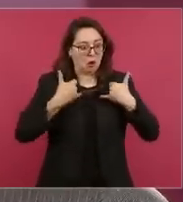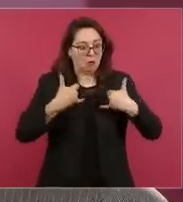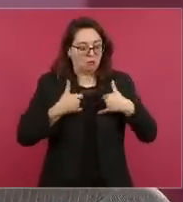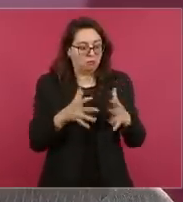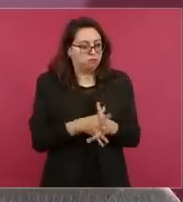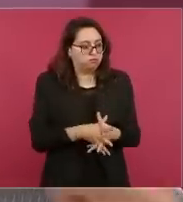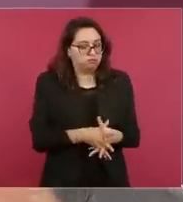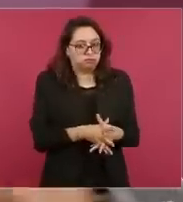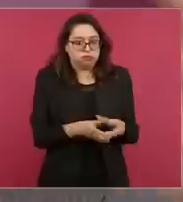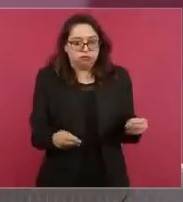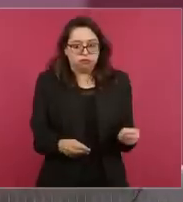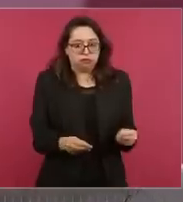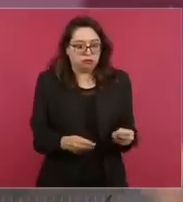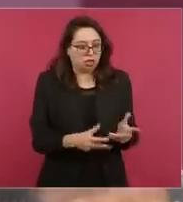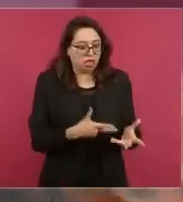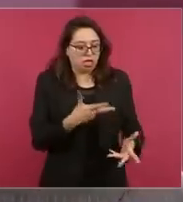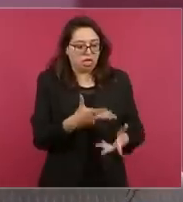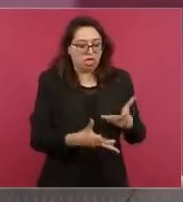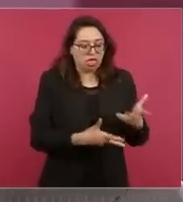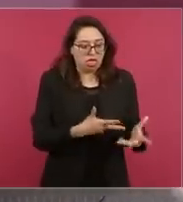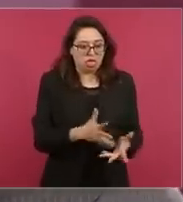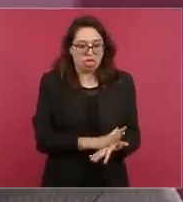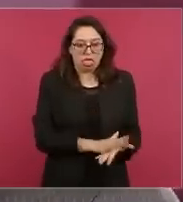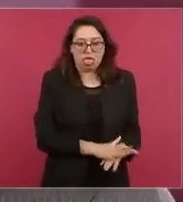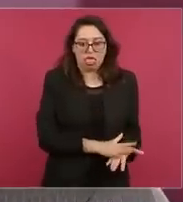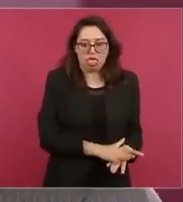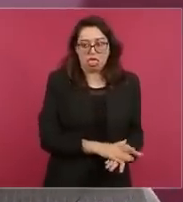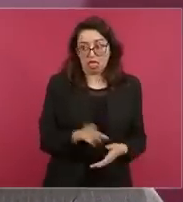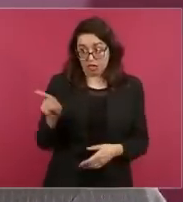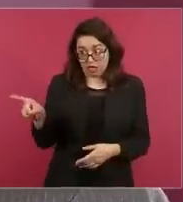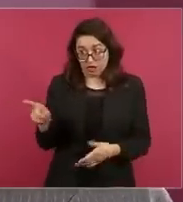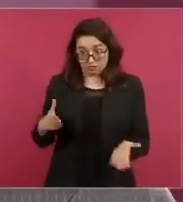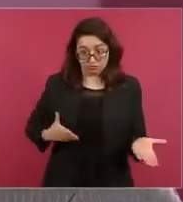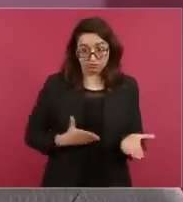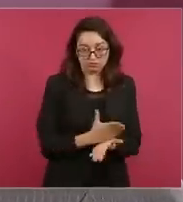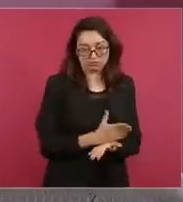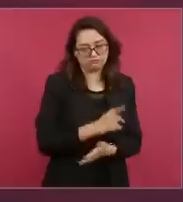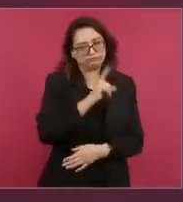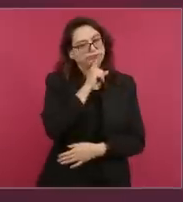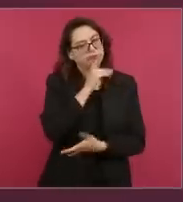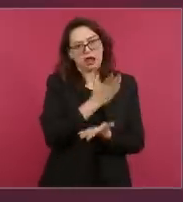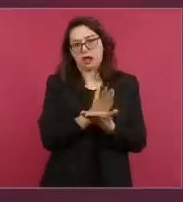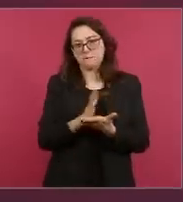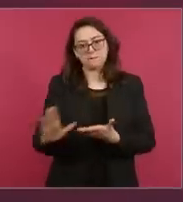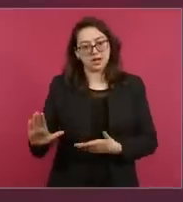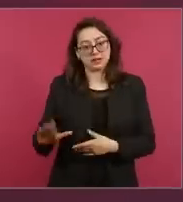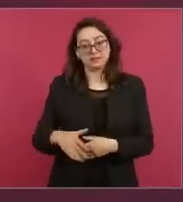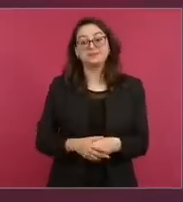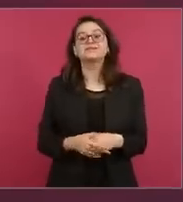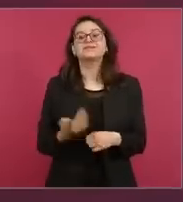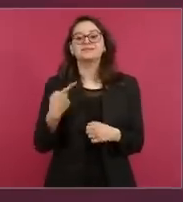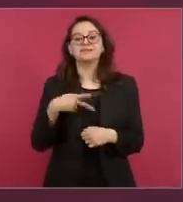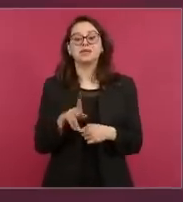Lo que pasa es que como estamos ahora en temporada